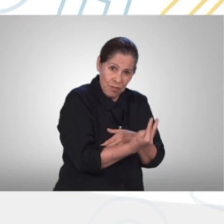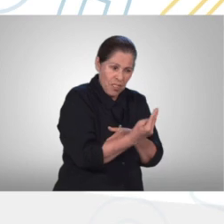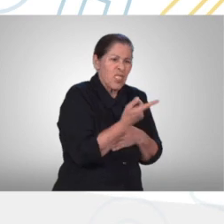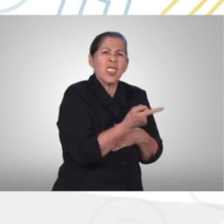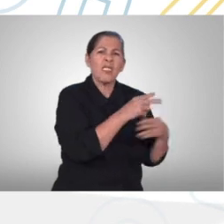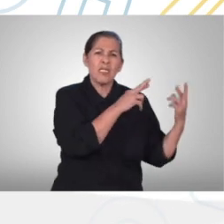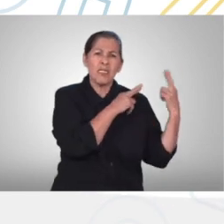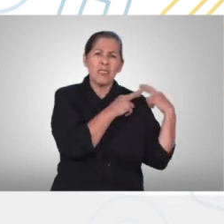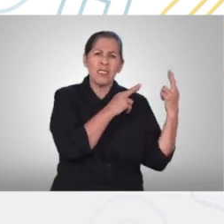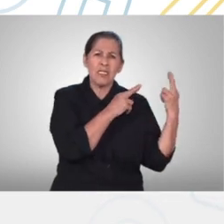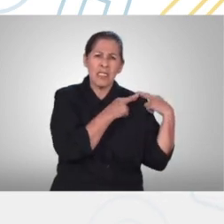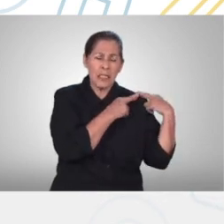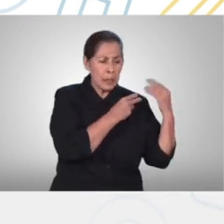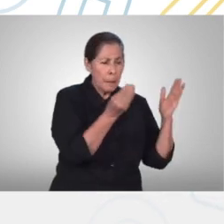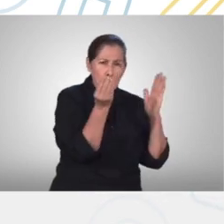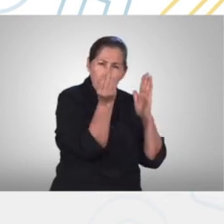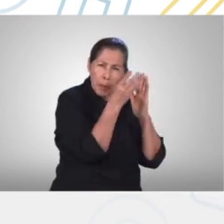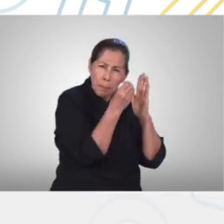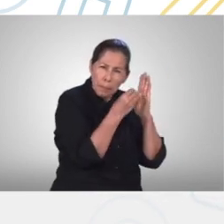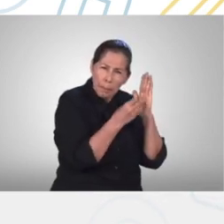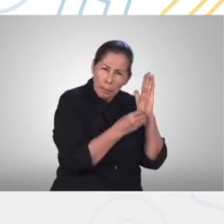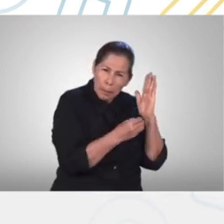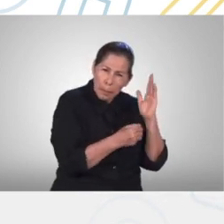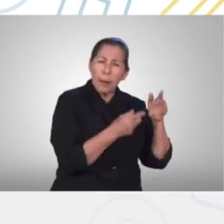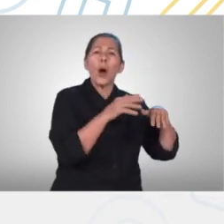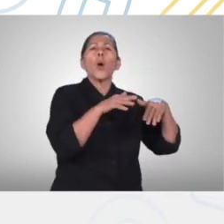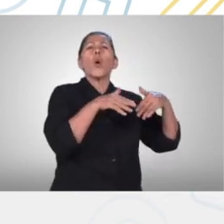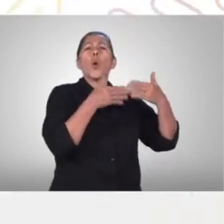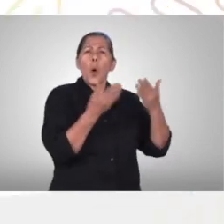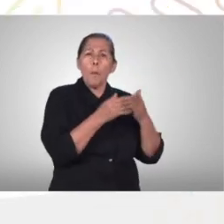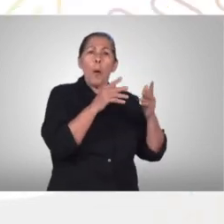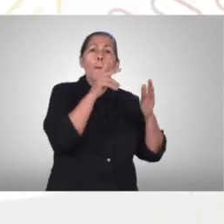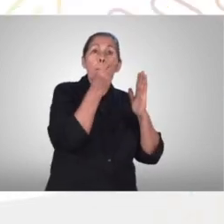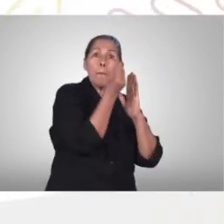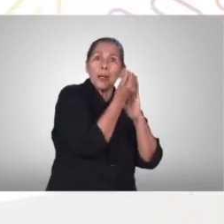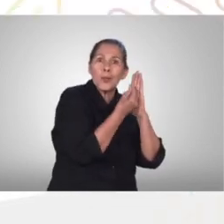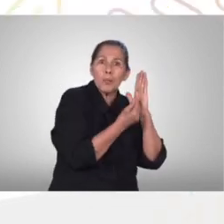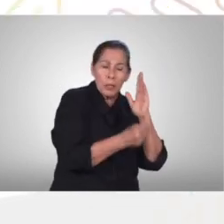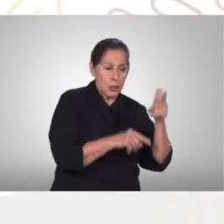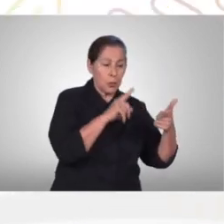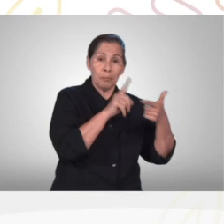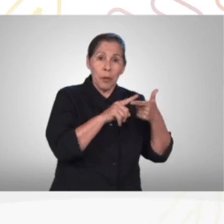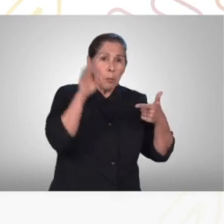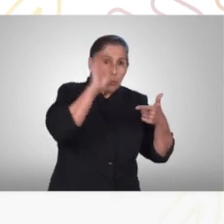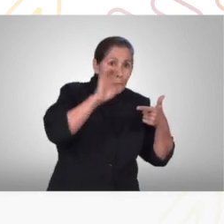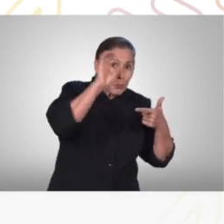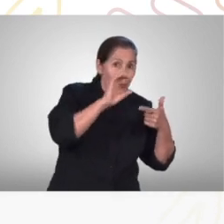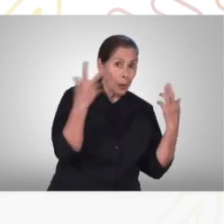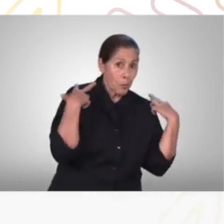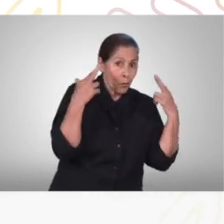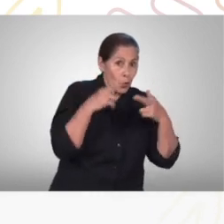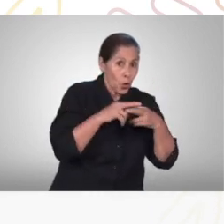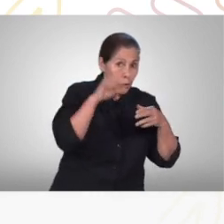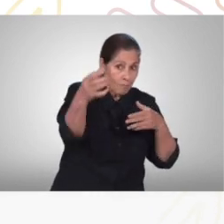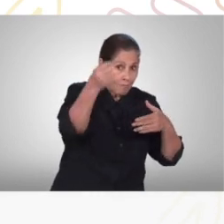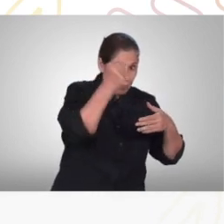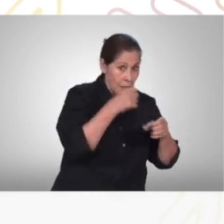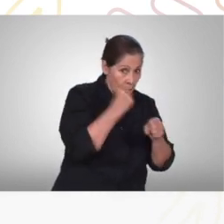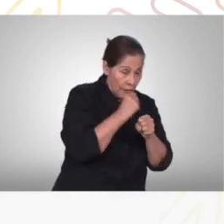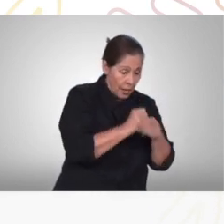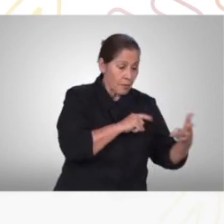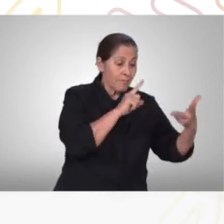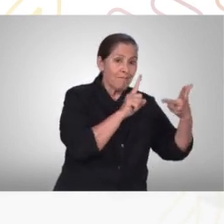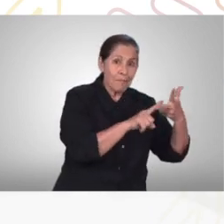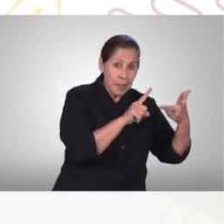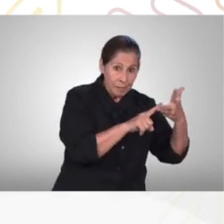aprobación del presupuesto de carrera la contratación de profesores el rediseño curricular del plan de estudio entre otros